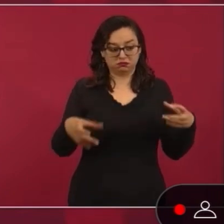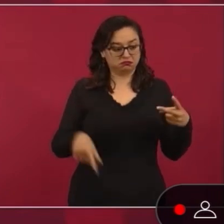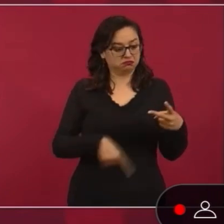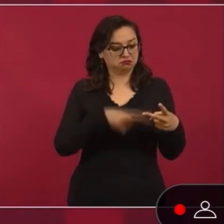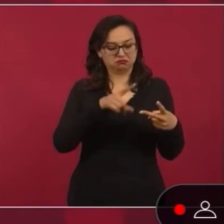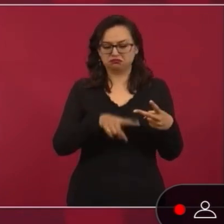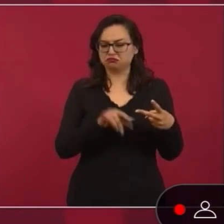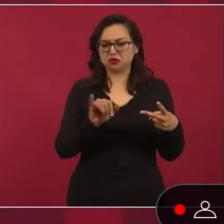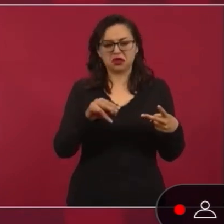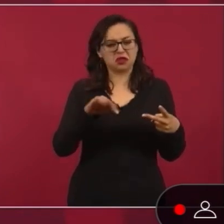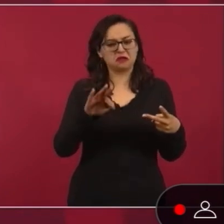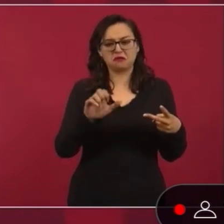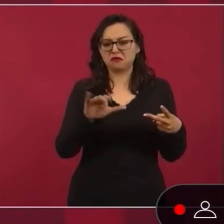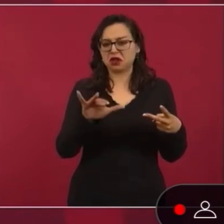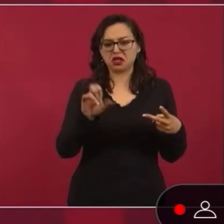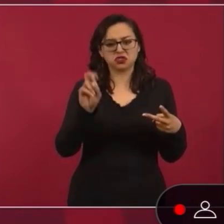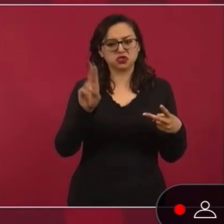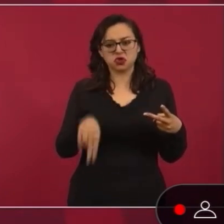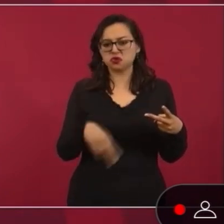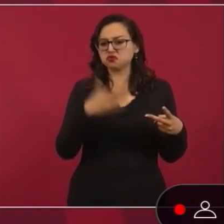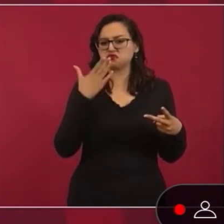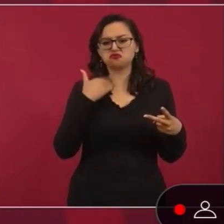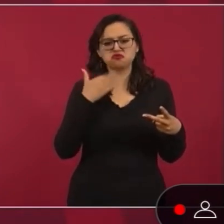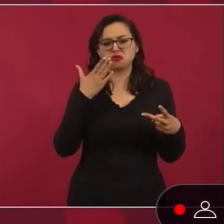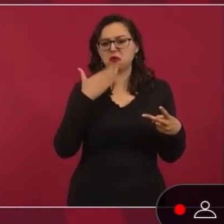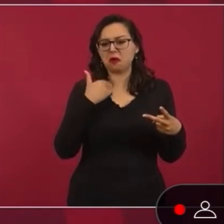y sin devaluación.